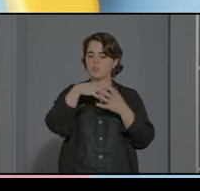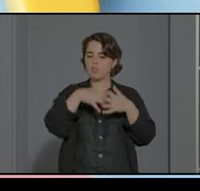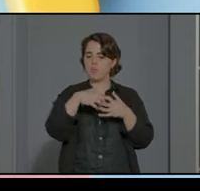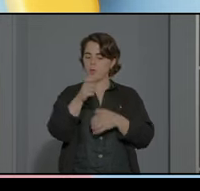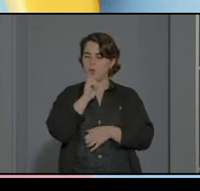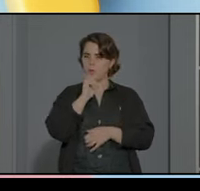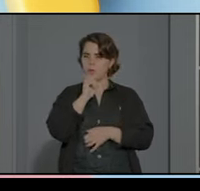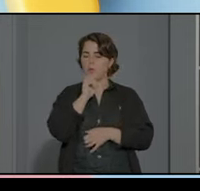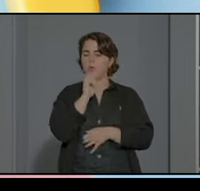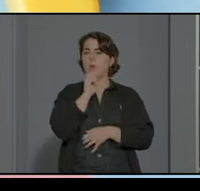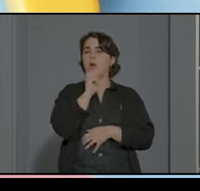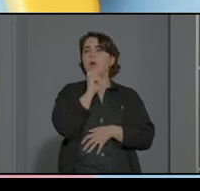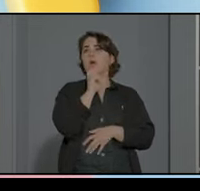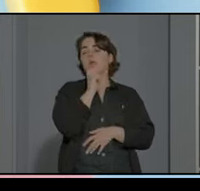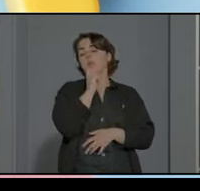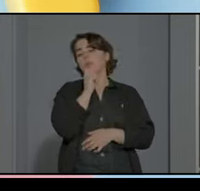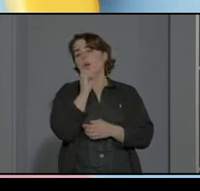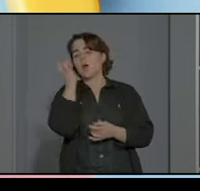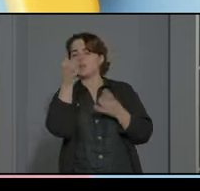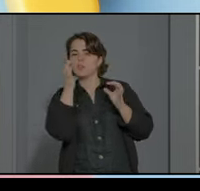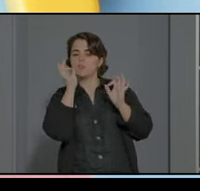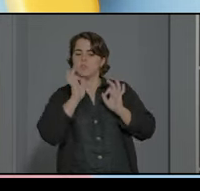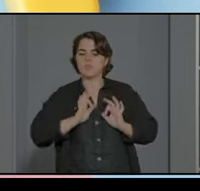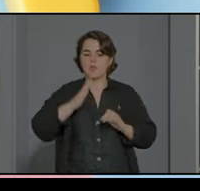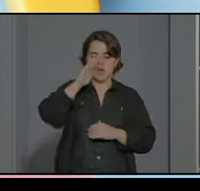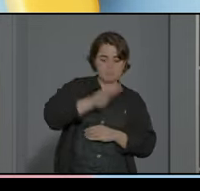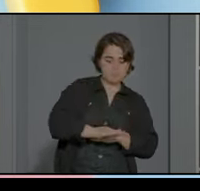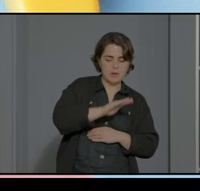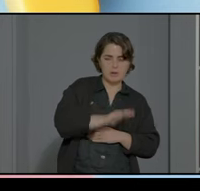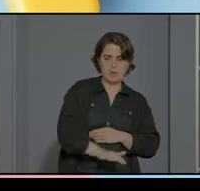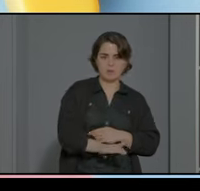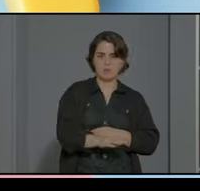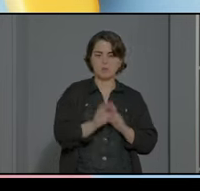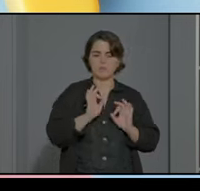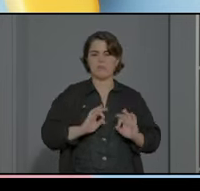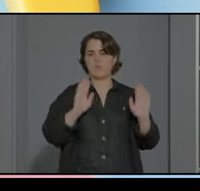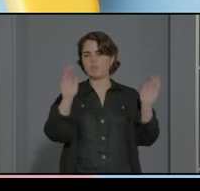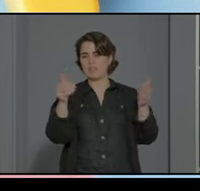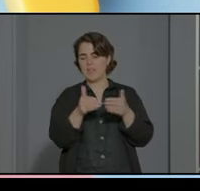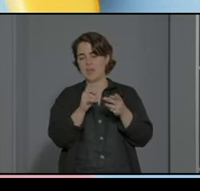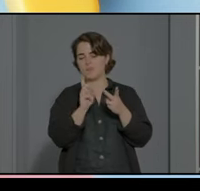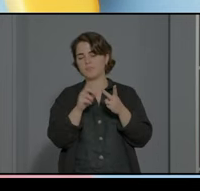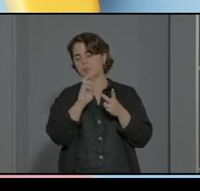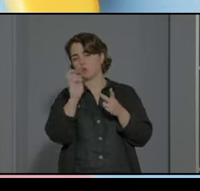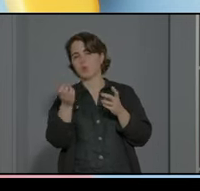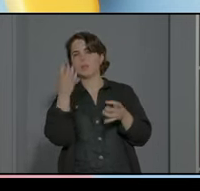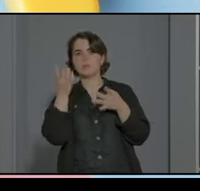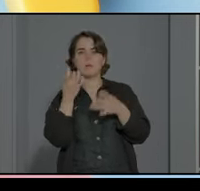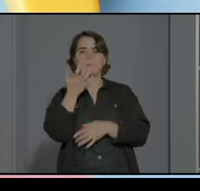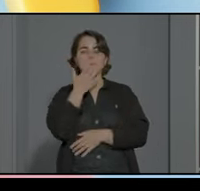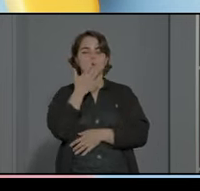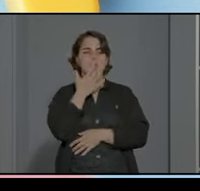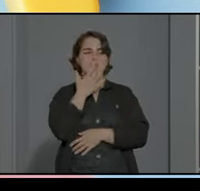actividades de manera específica con los peques con TEA hasta otras actividades que hemos realizado por ejemplo